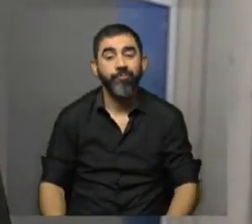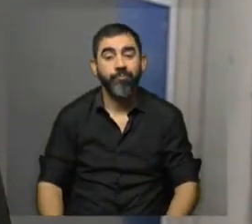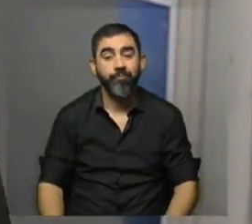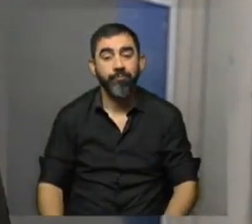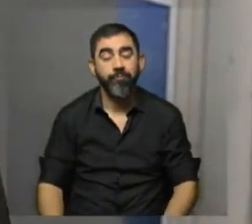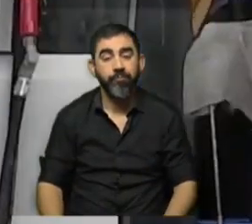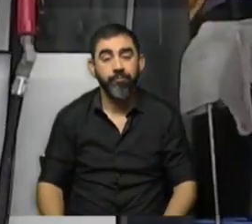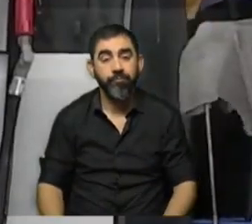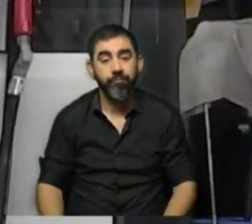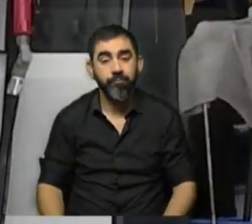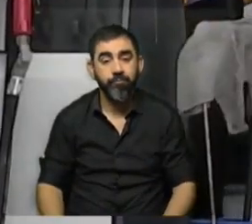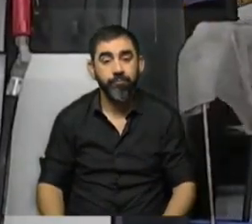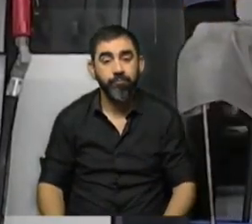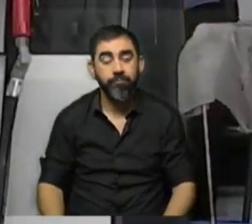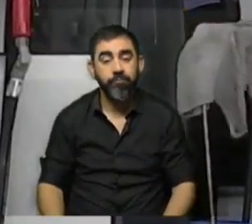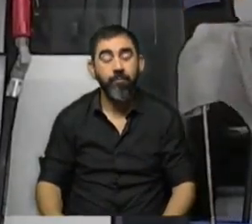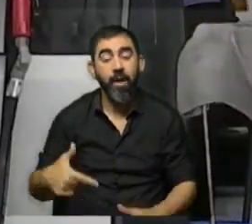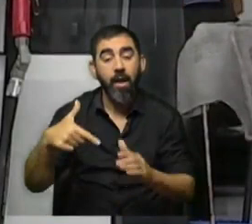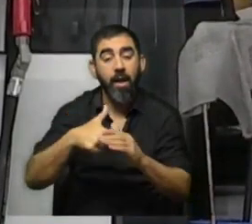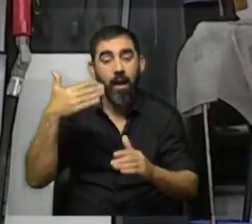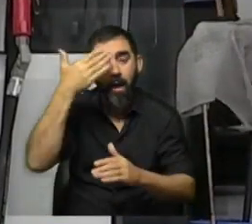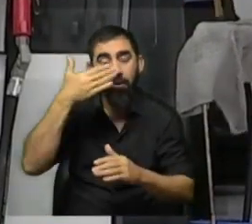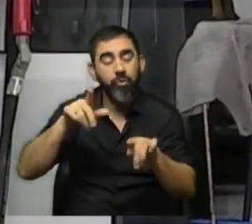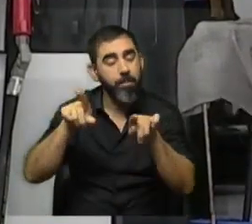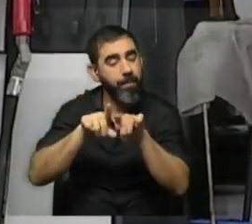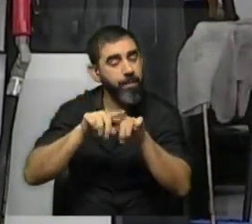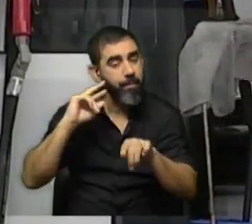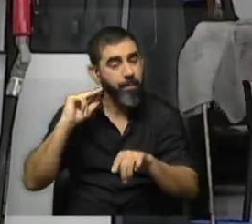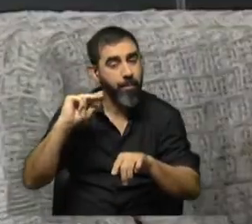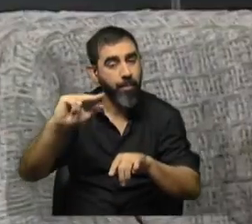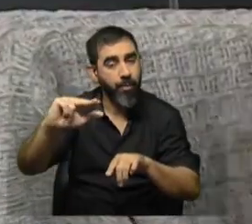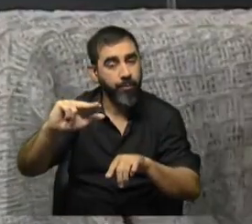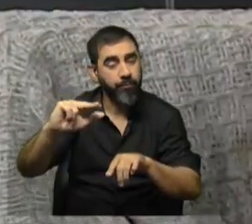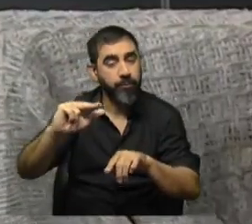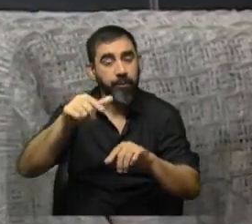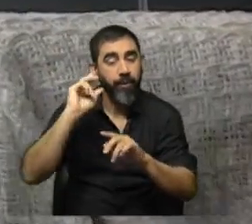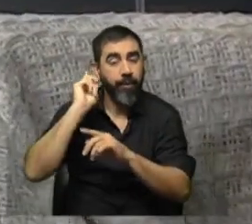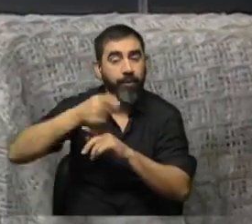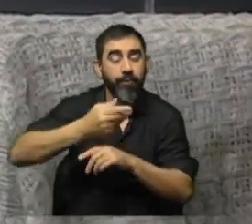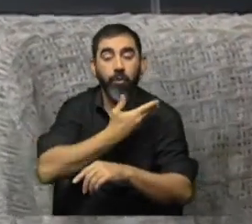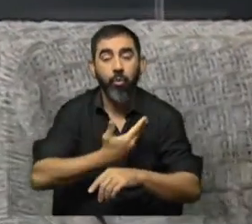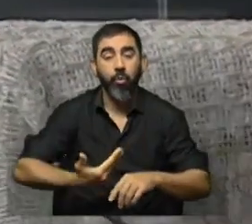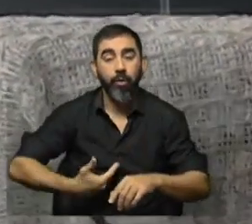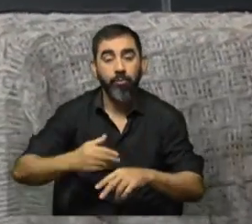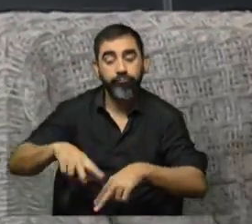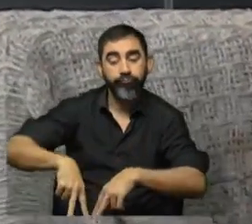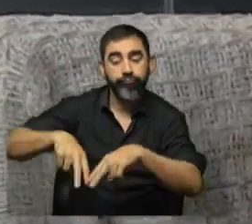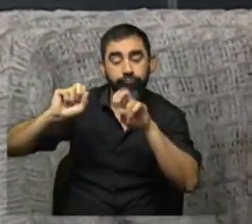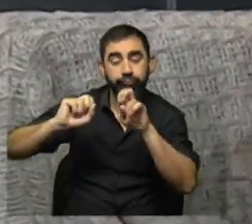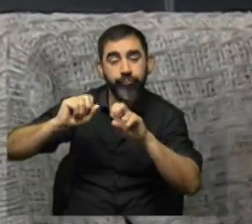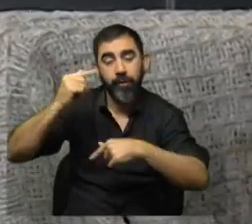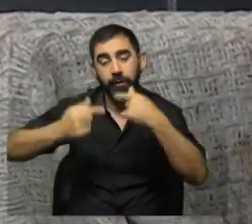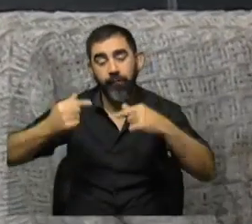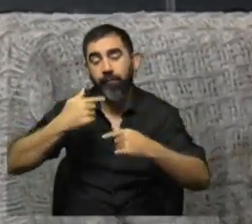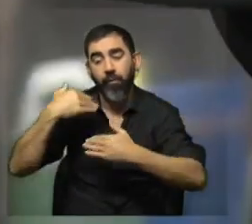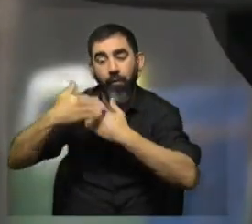2022, mientras que el precio del gasoil se va a mantener incambiado. Sí, señora. Así lo decidió el Poder Ejecutivo, tras analizar variables como